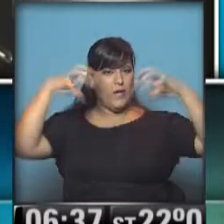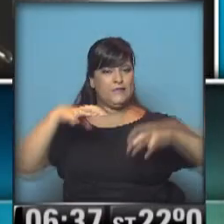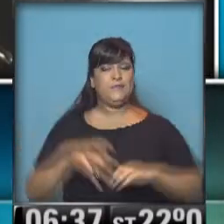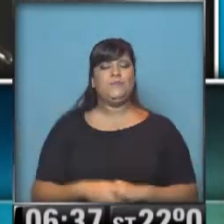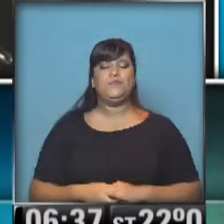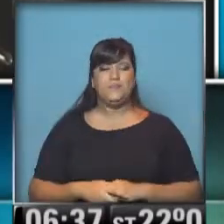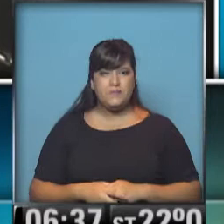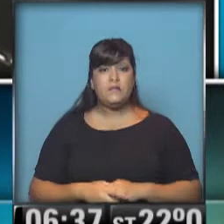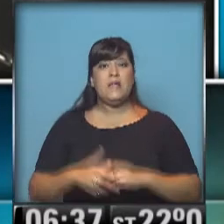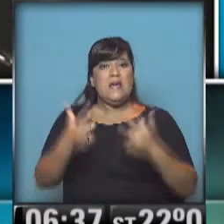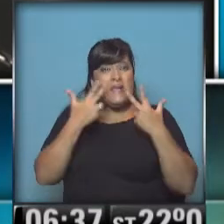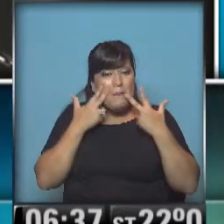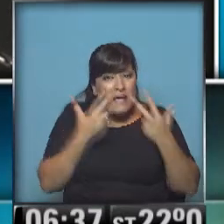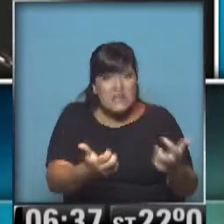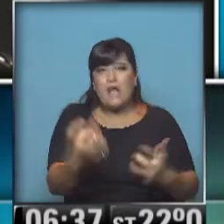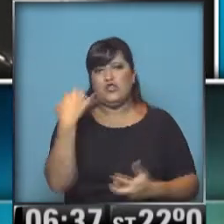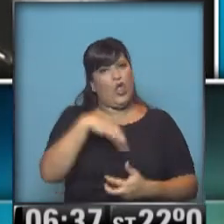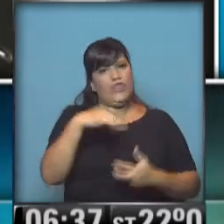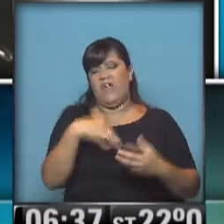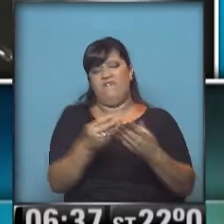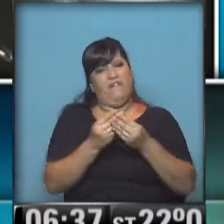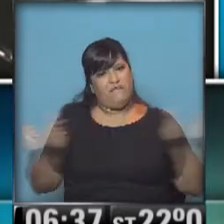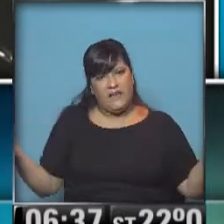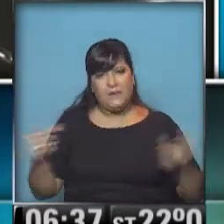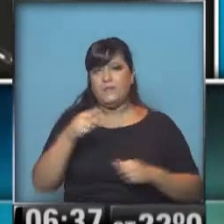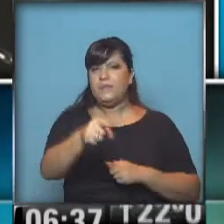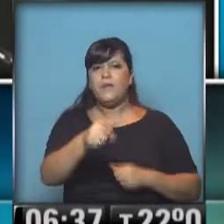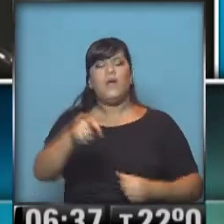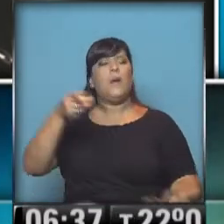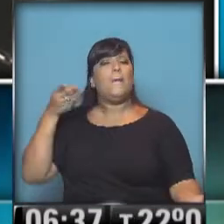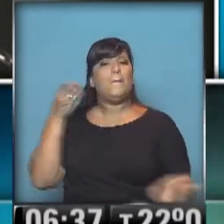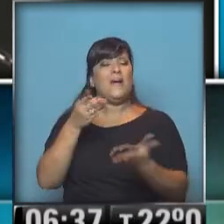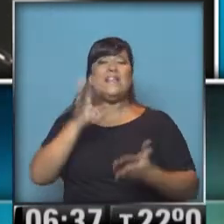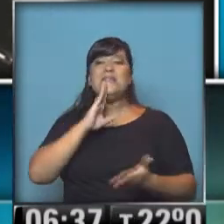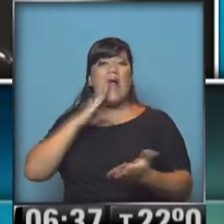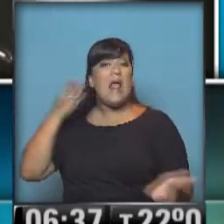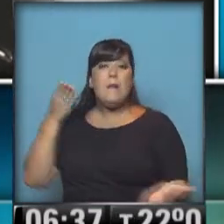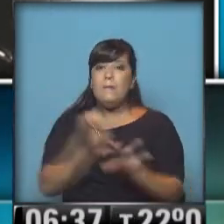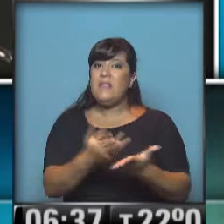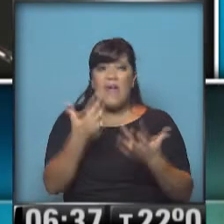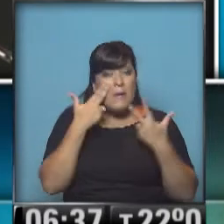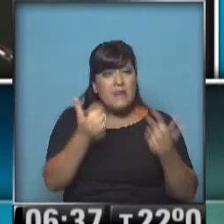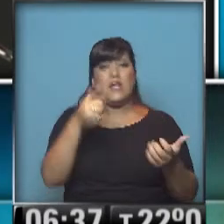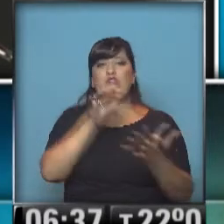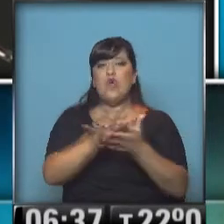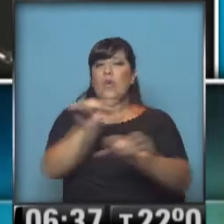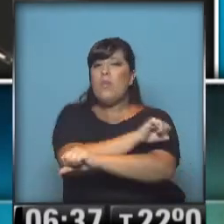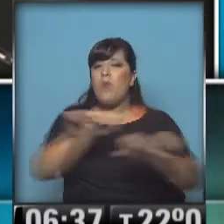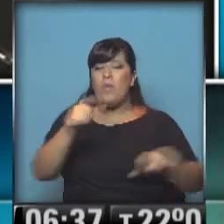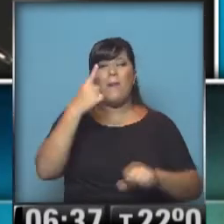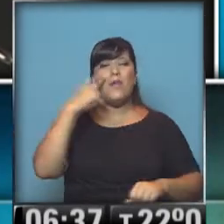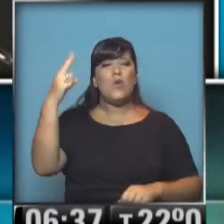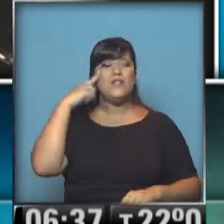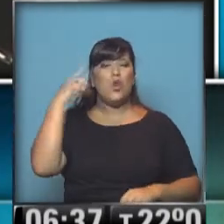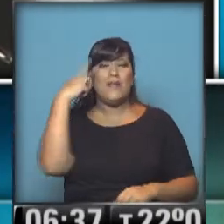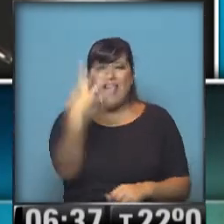La investigación debe concluir. Tras recibir un pedido de Israel para que se investigue el atentado de 1992 contra